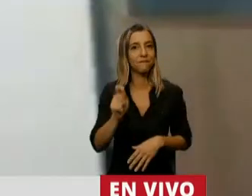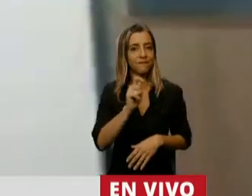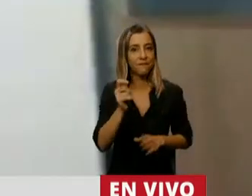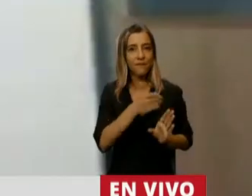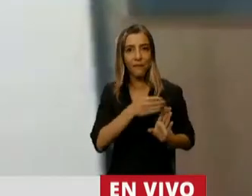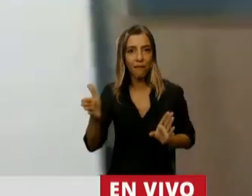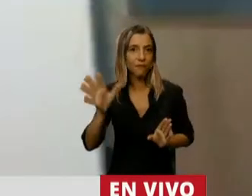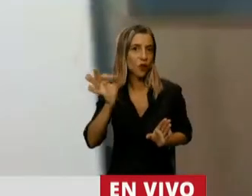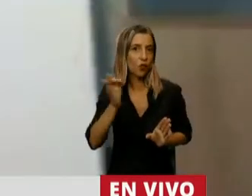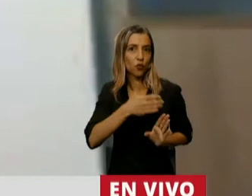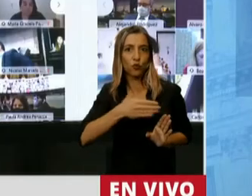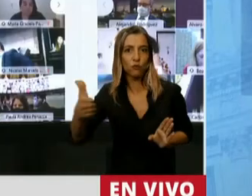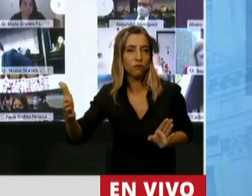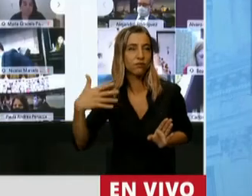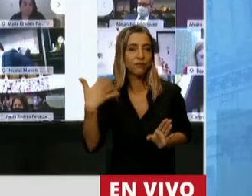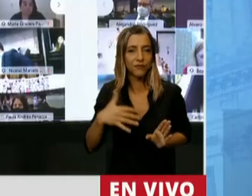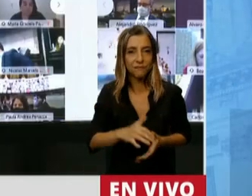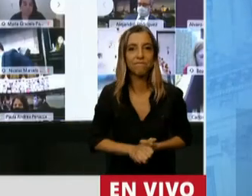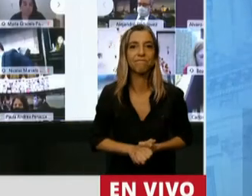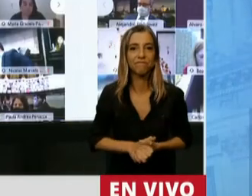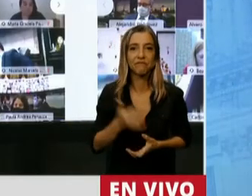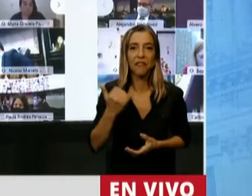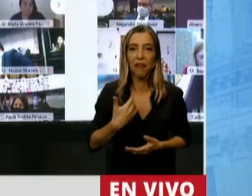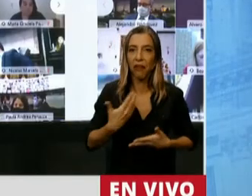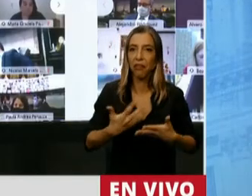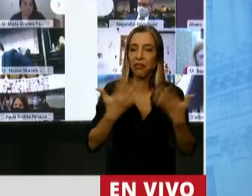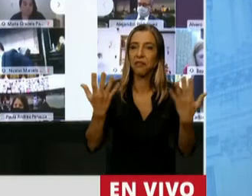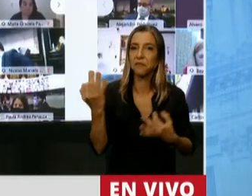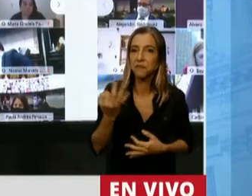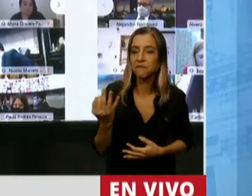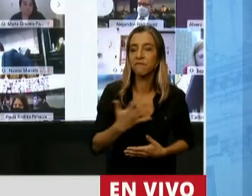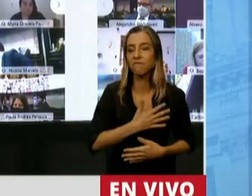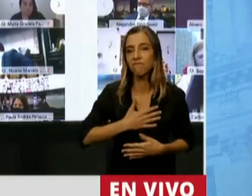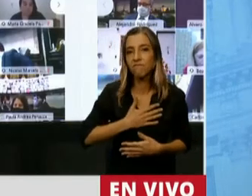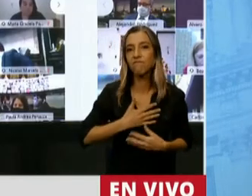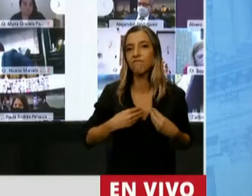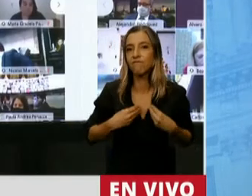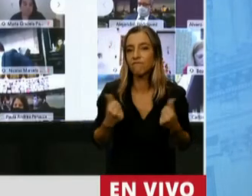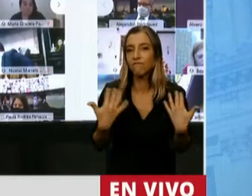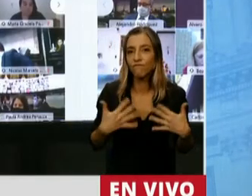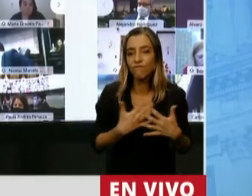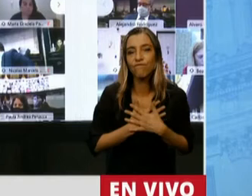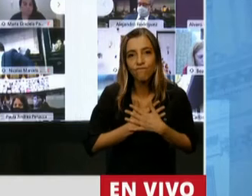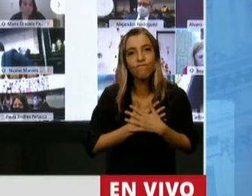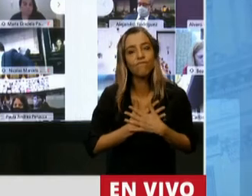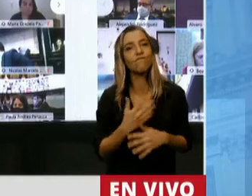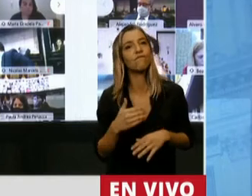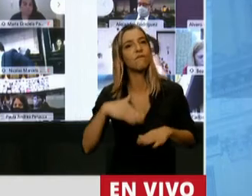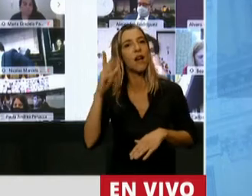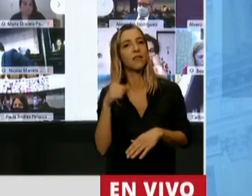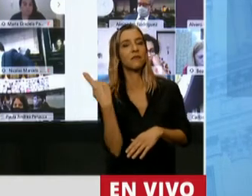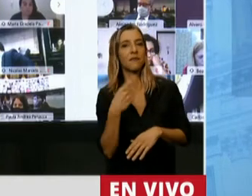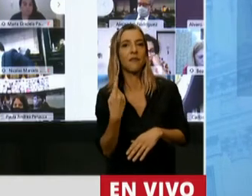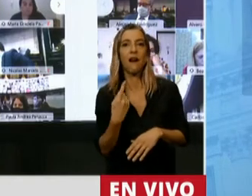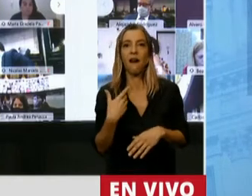es un mes muy caro, muy sentido para el movimiento nacional y especialmente para los justicialistas.